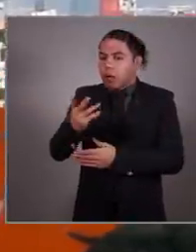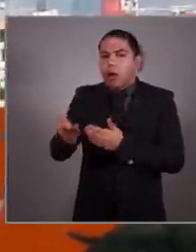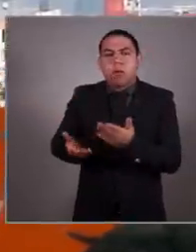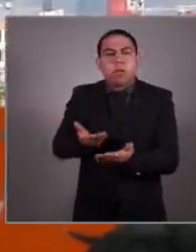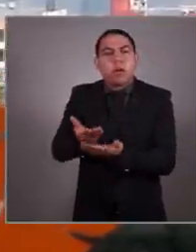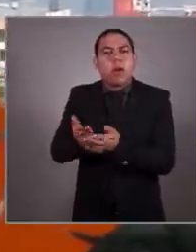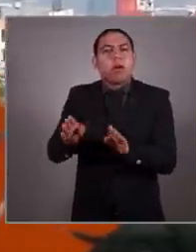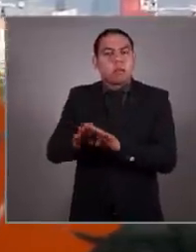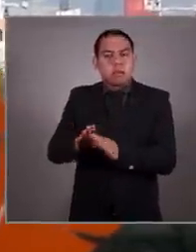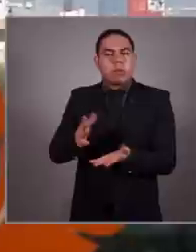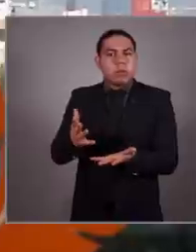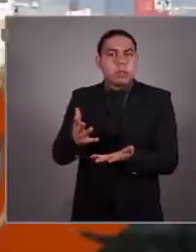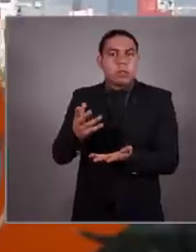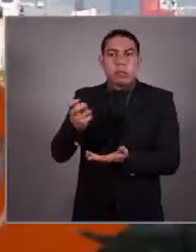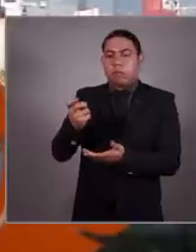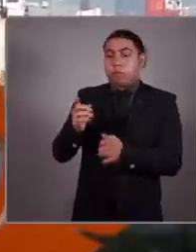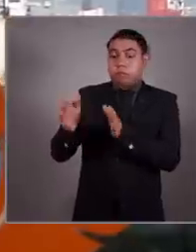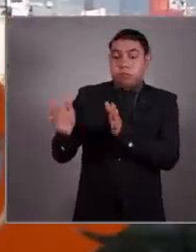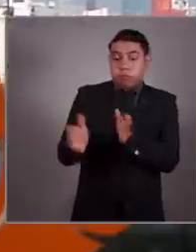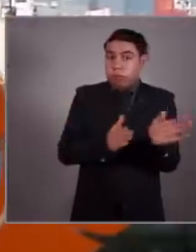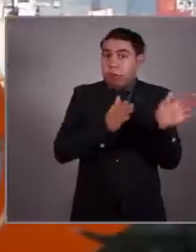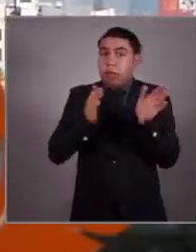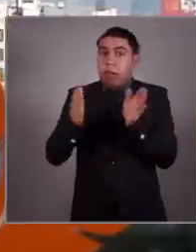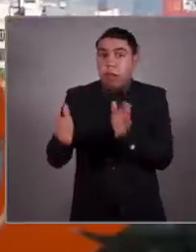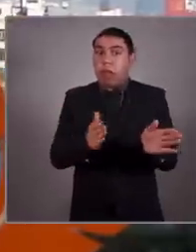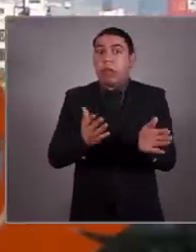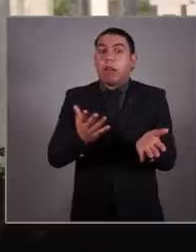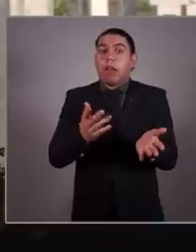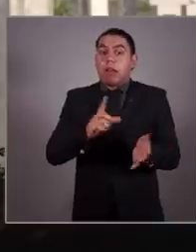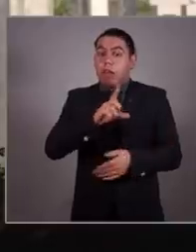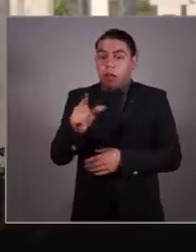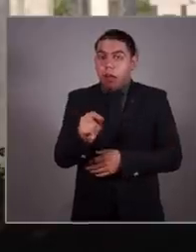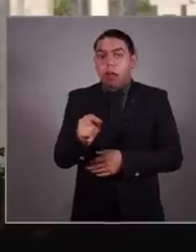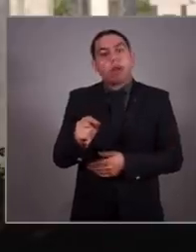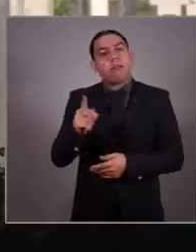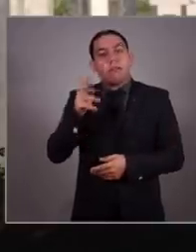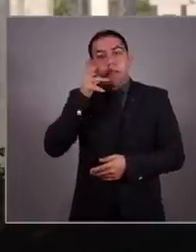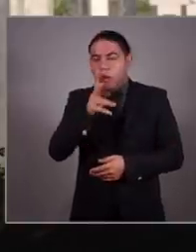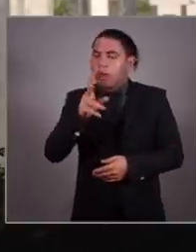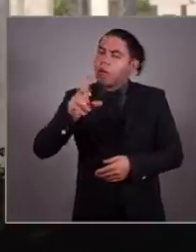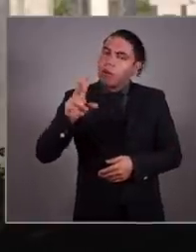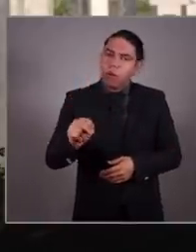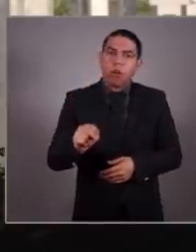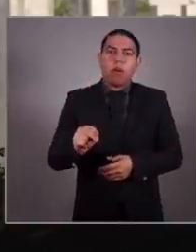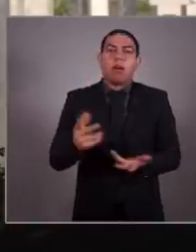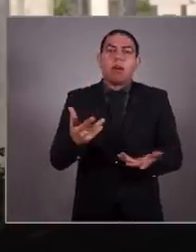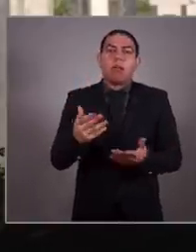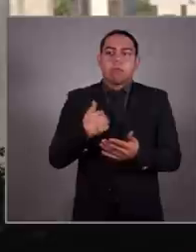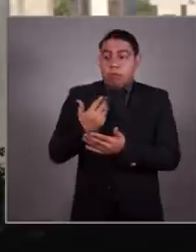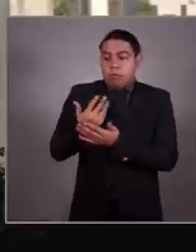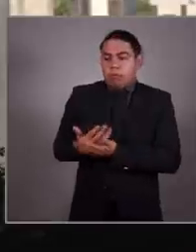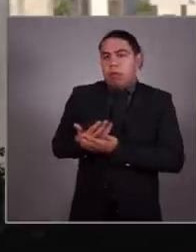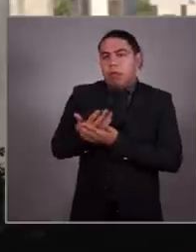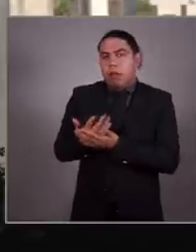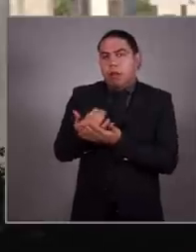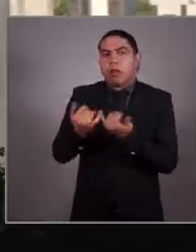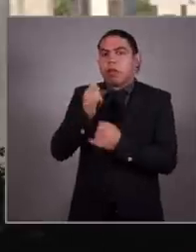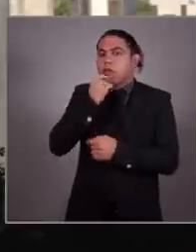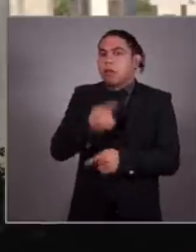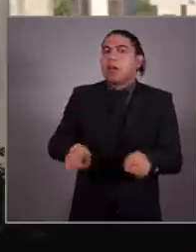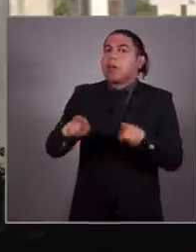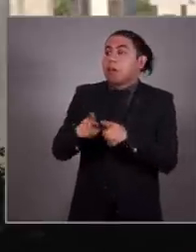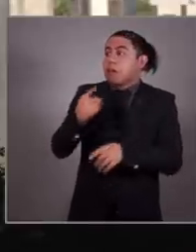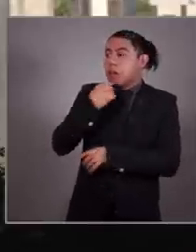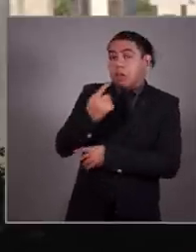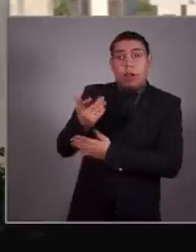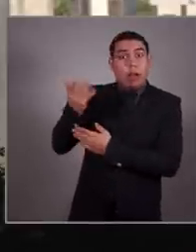de que no podemos seguir posponiendo el futuro. No vamos a seguir esperando, como se nos decía antes, que nos